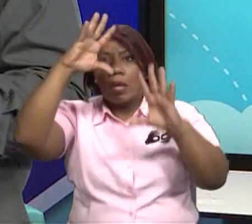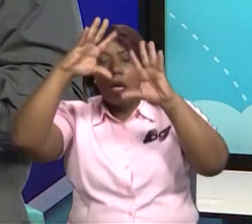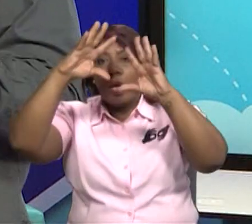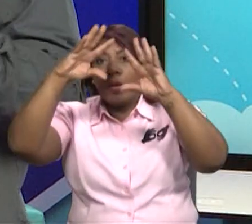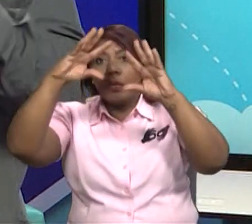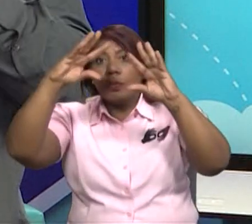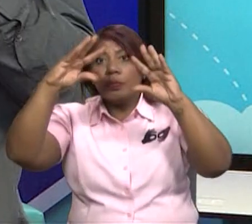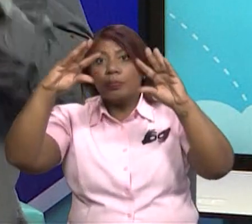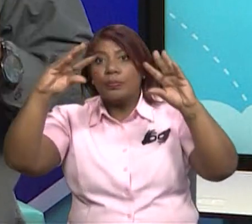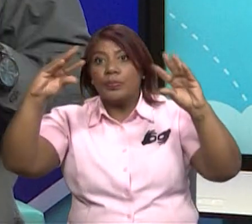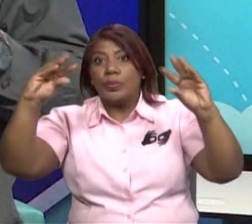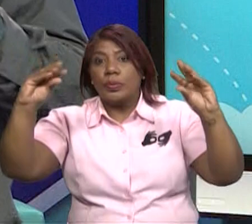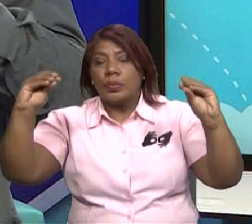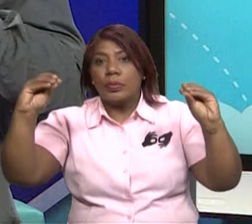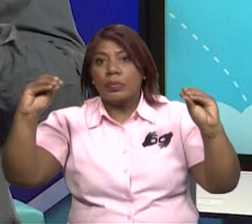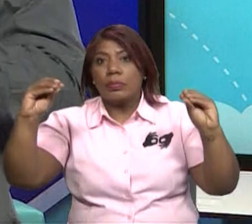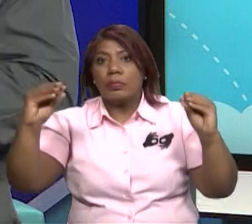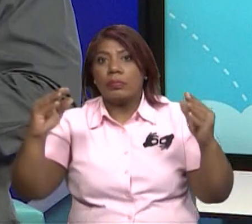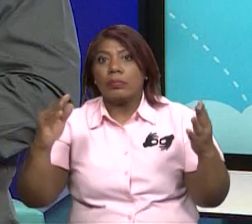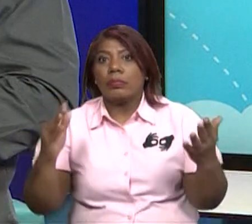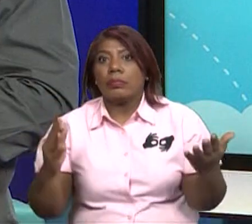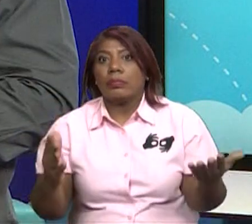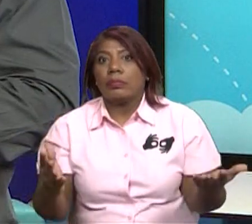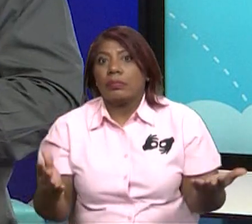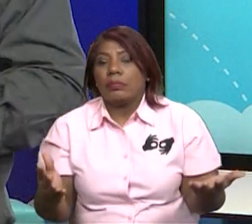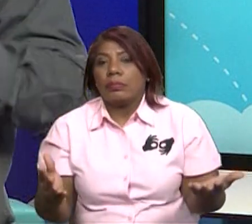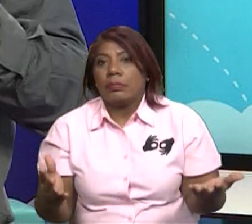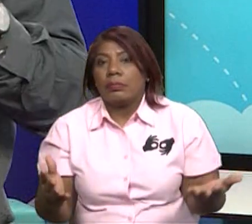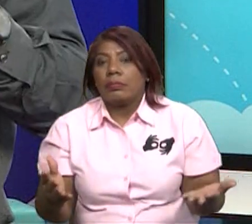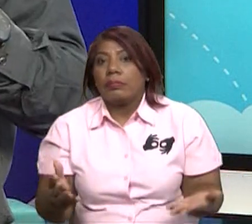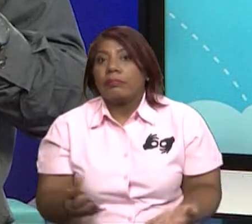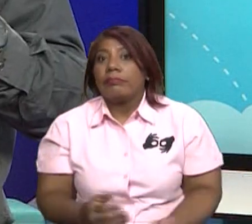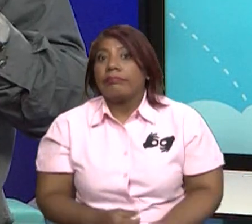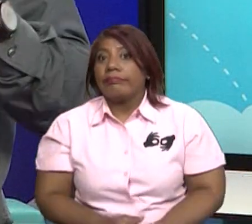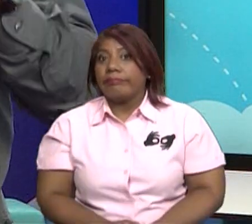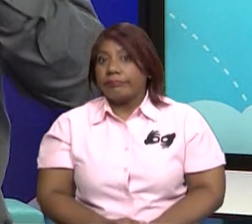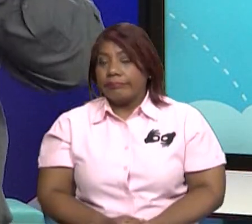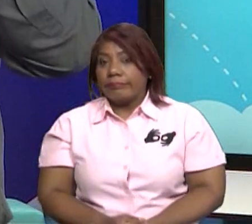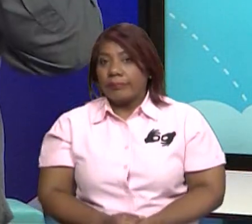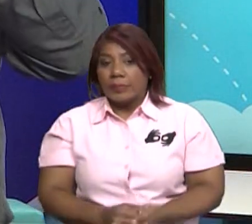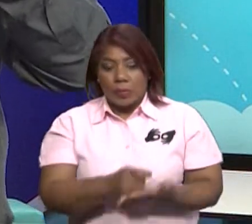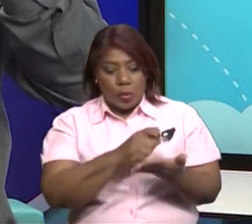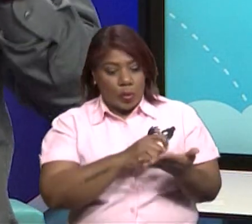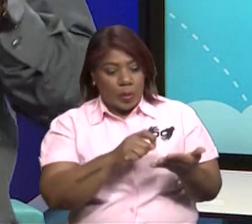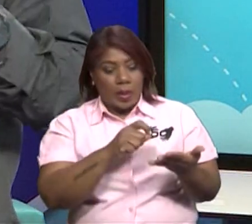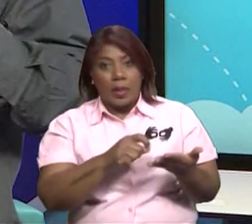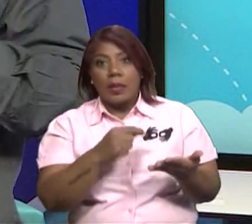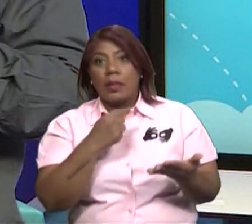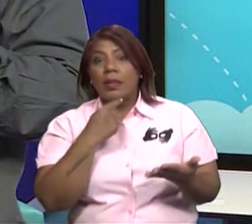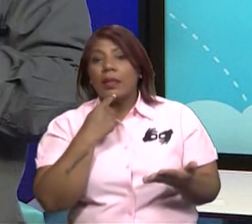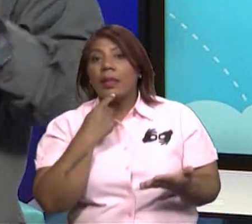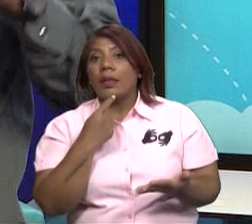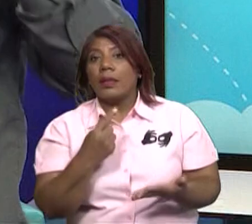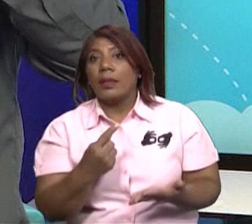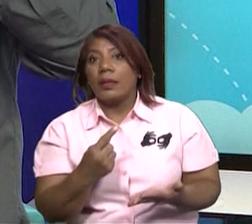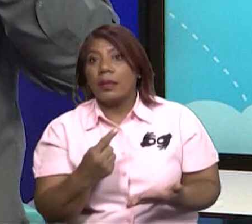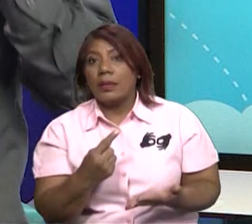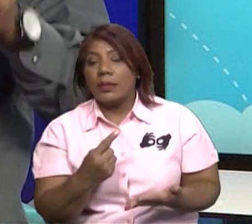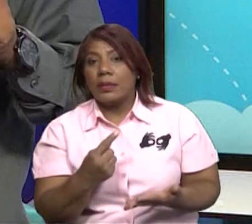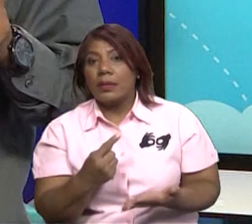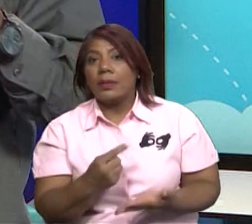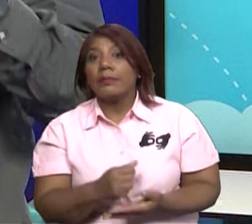rápido de lo que ellos habían pronosticado. ¿Qué es eso? El efecto invernadero que ocurre en nuestro